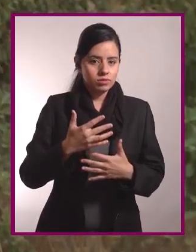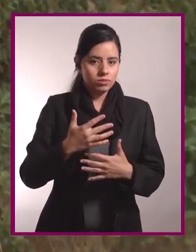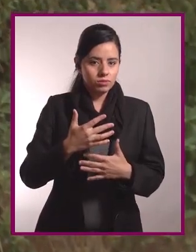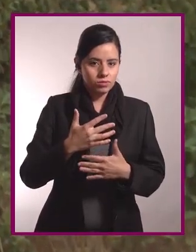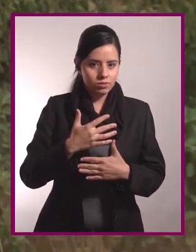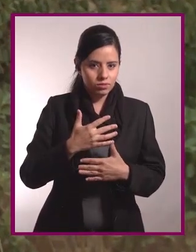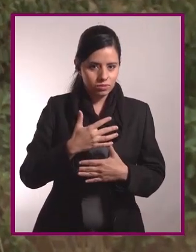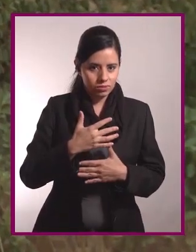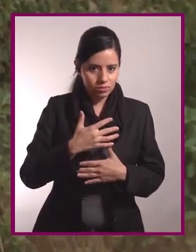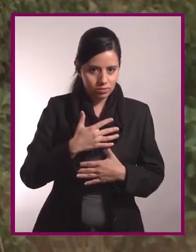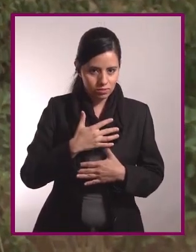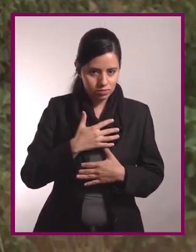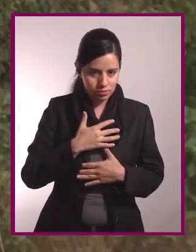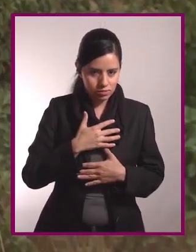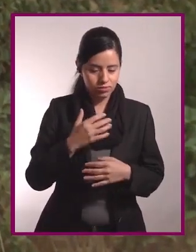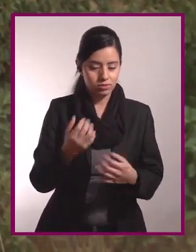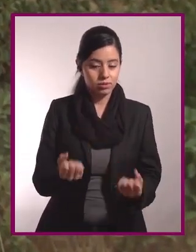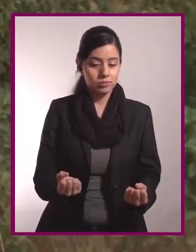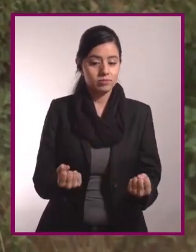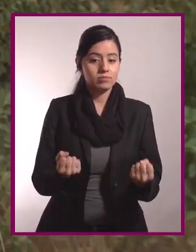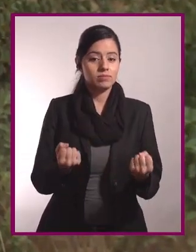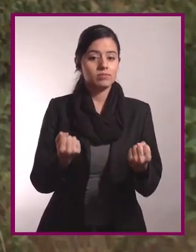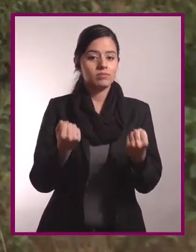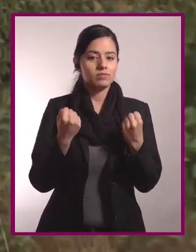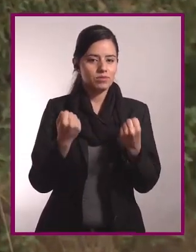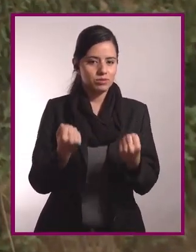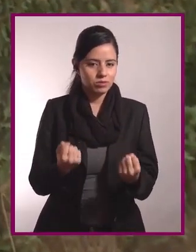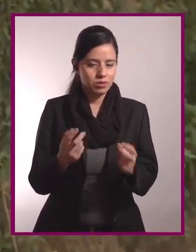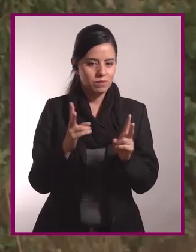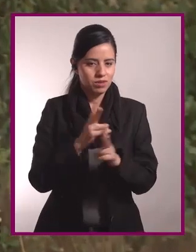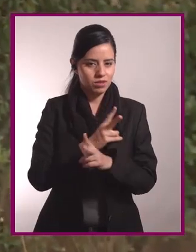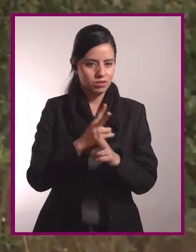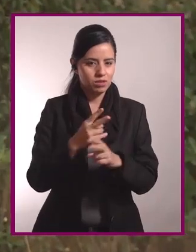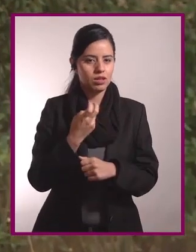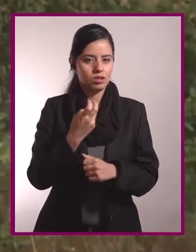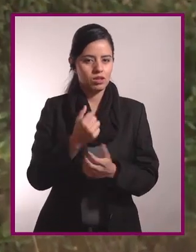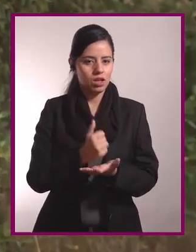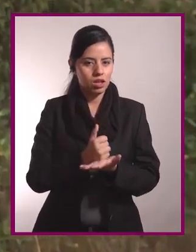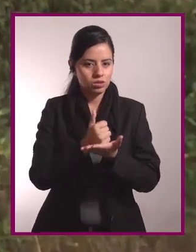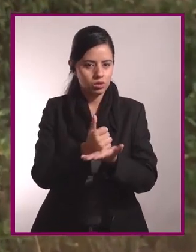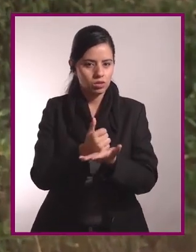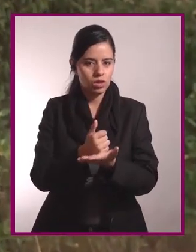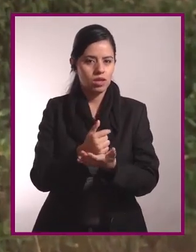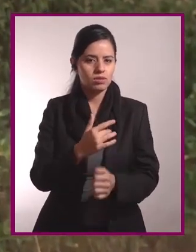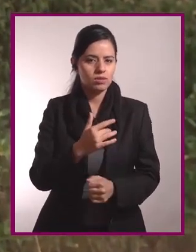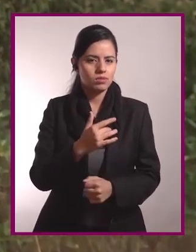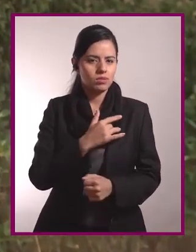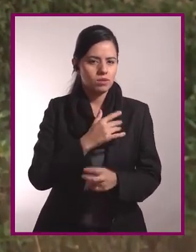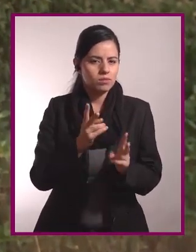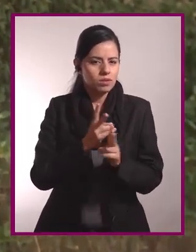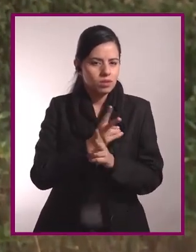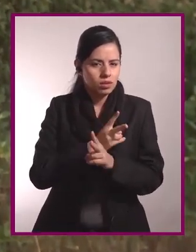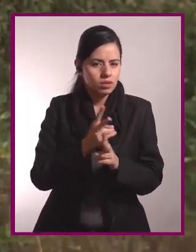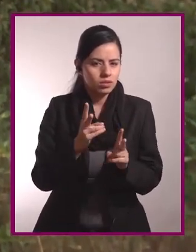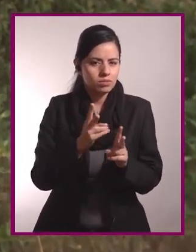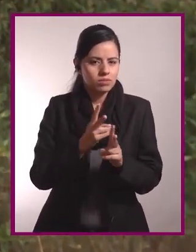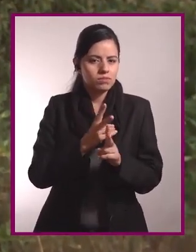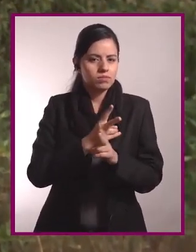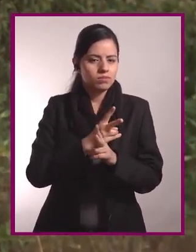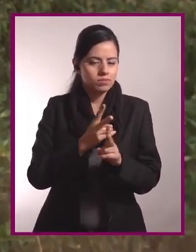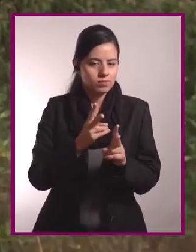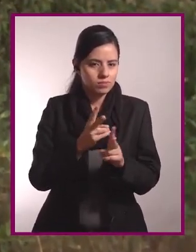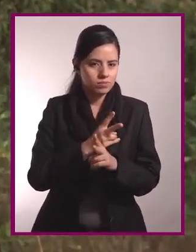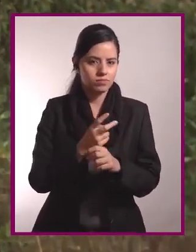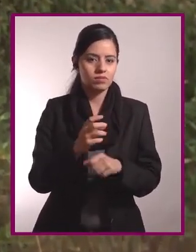Exhala cuando extiendas. Esto mejorará tu resistencia cardiorrespiratoria. La fuerza muscular